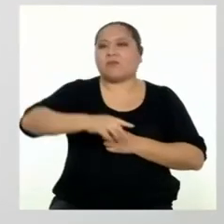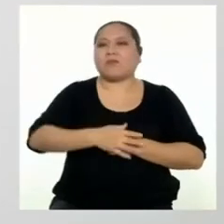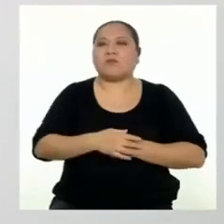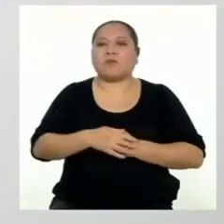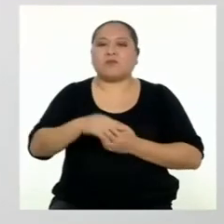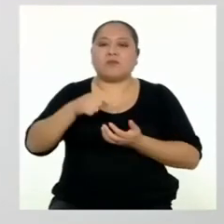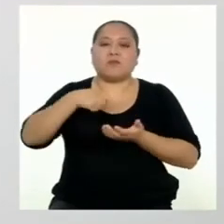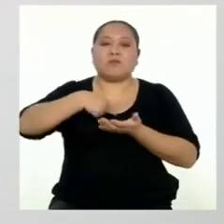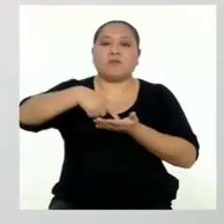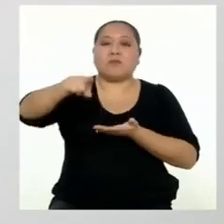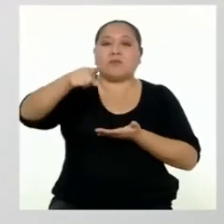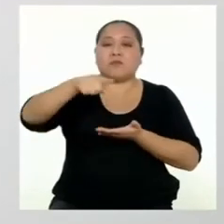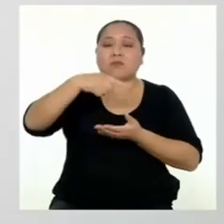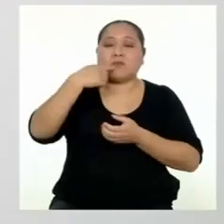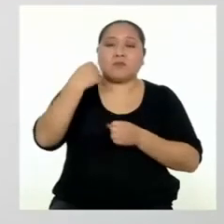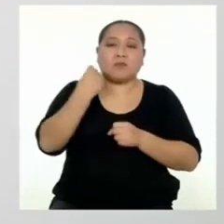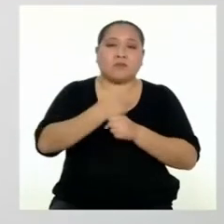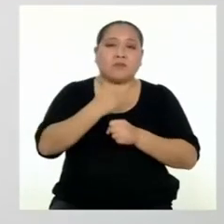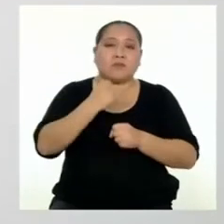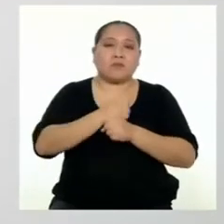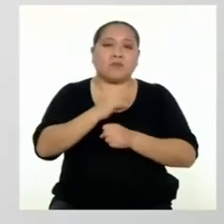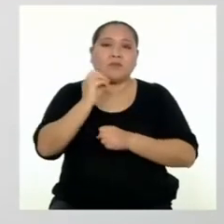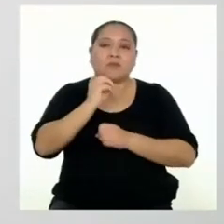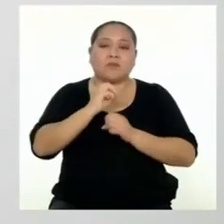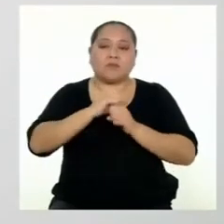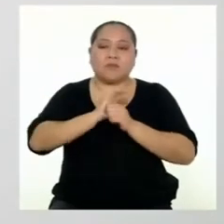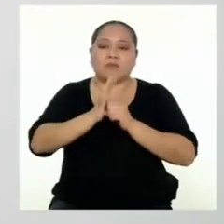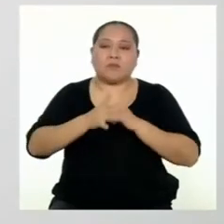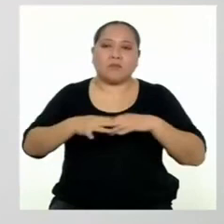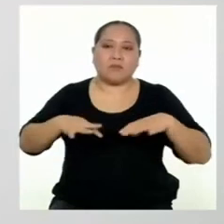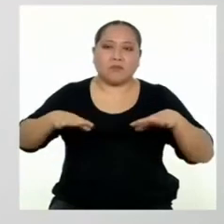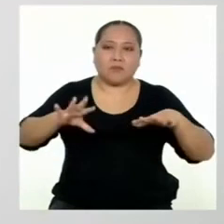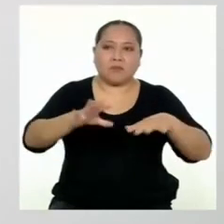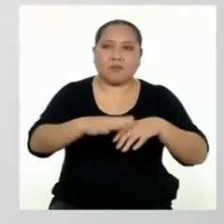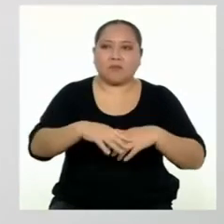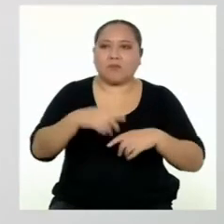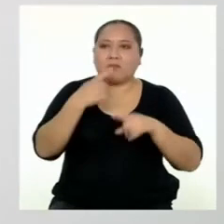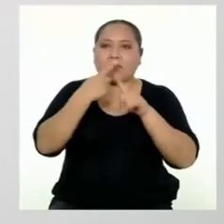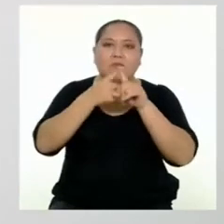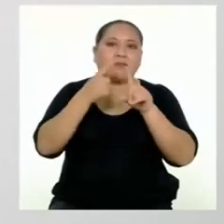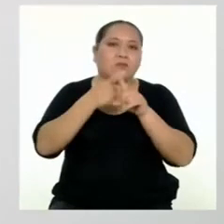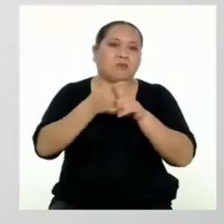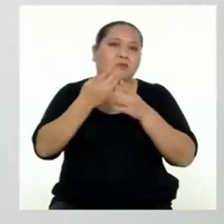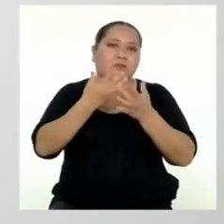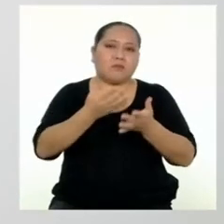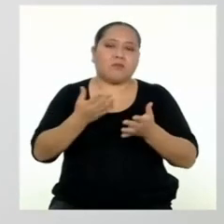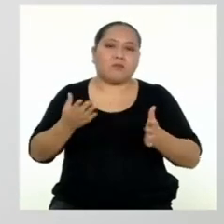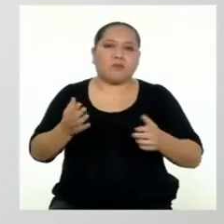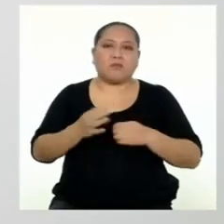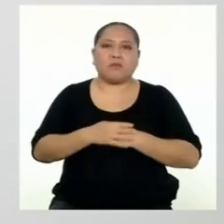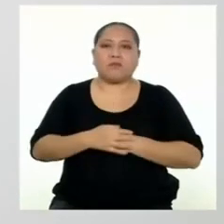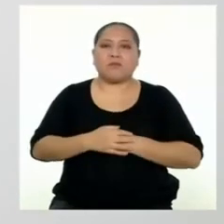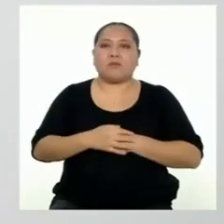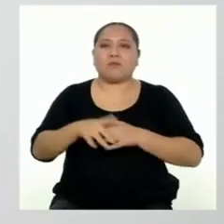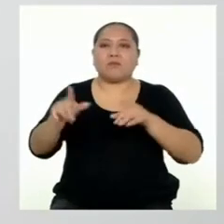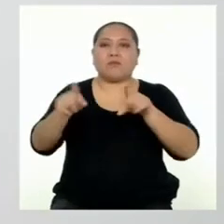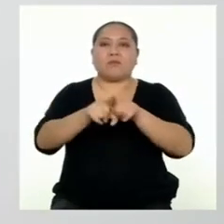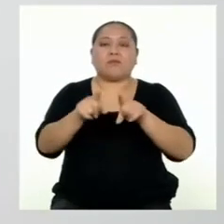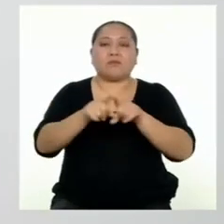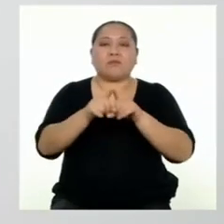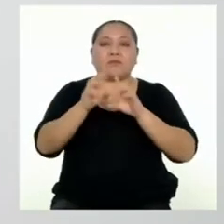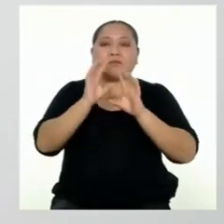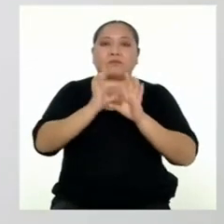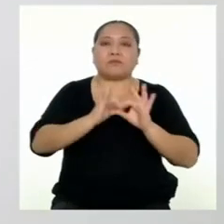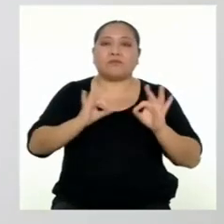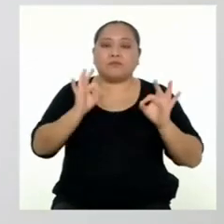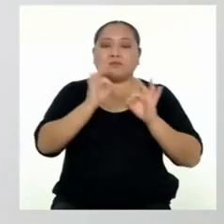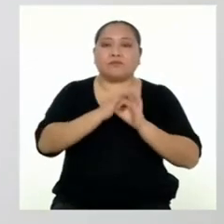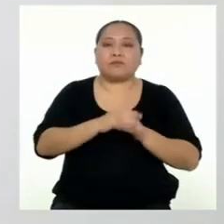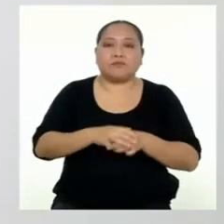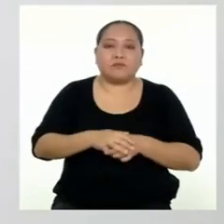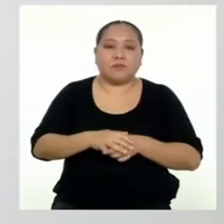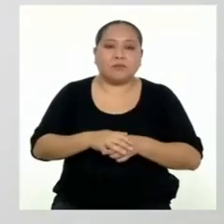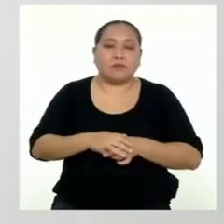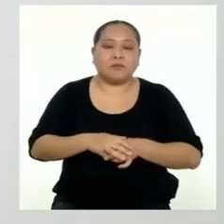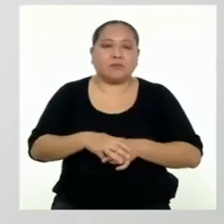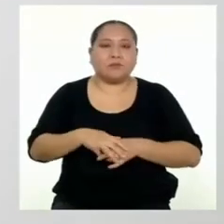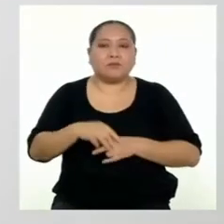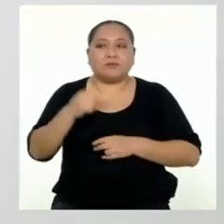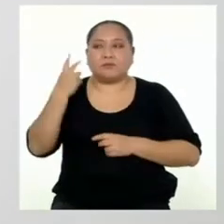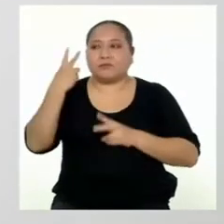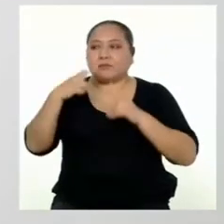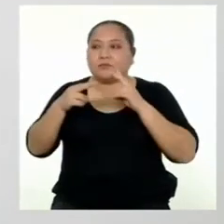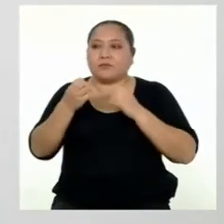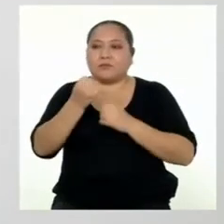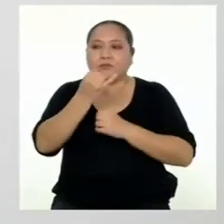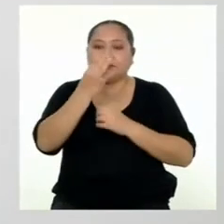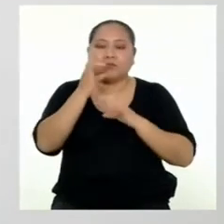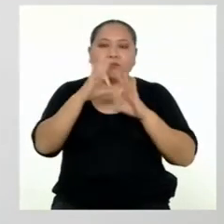un despido de trabajo o una pandemia, entre otras cosas. También es posible que algunas